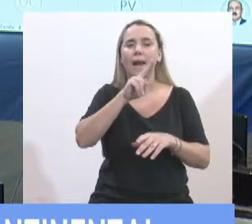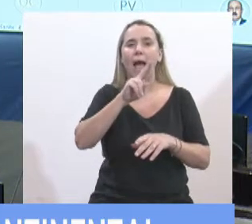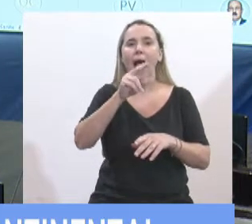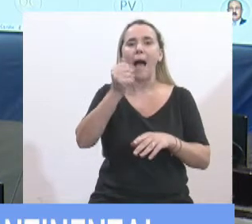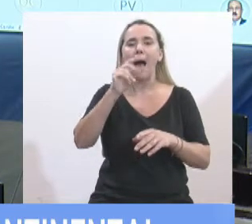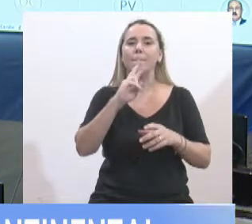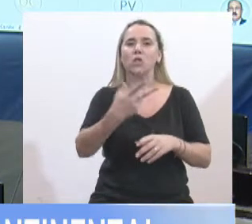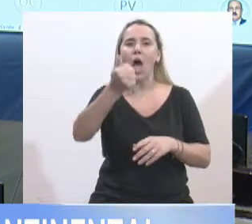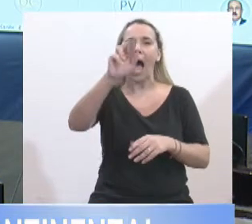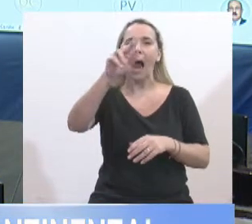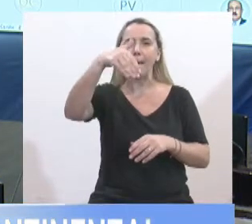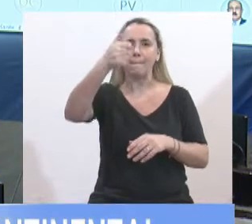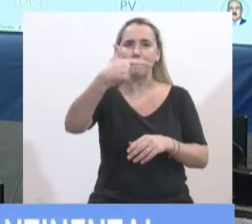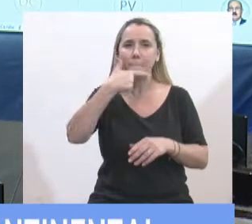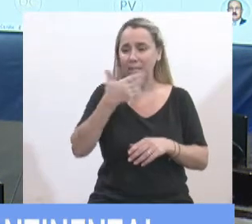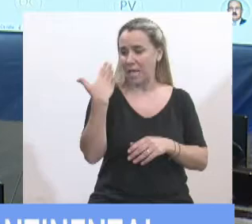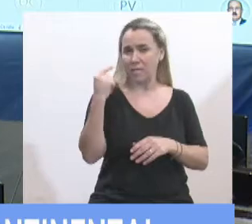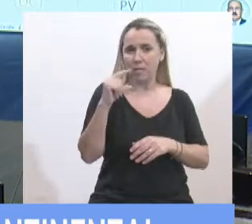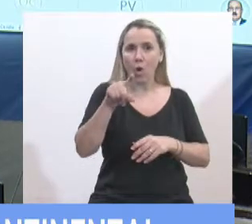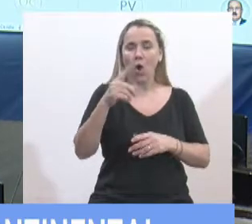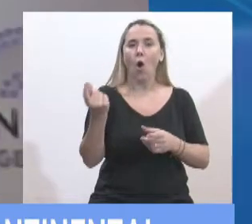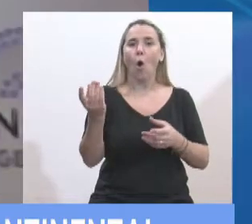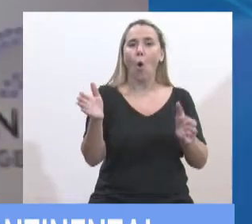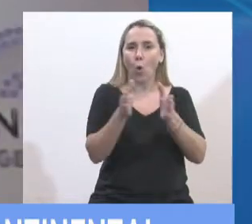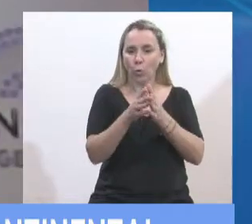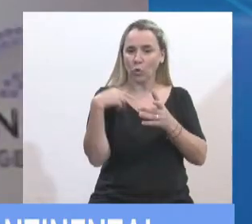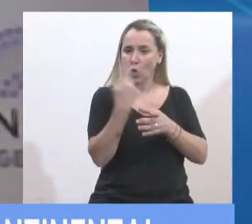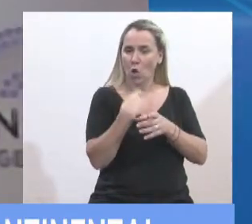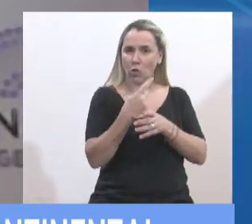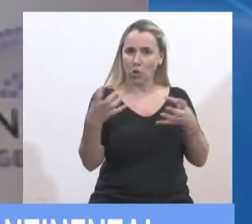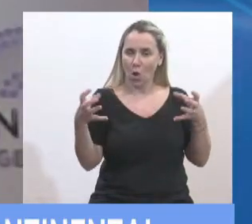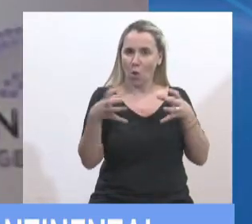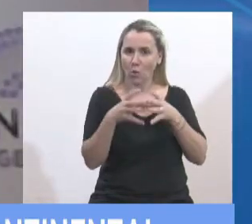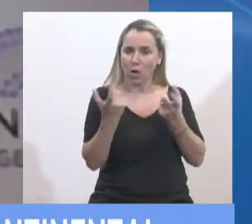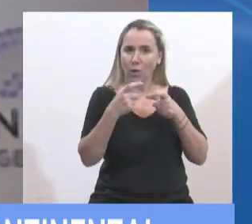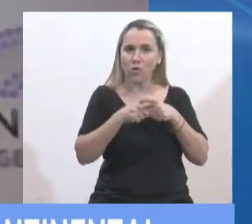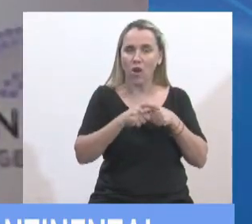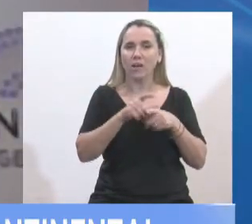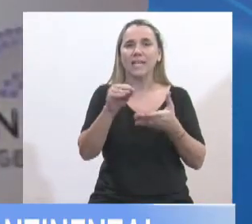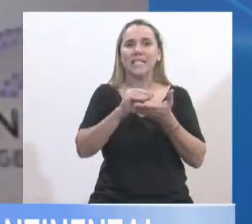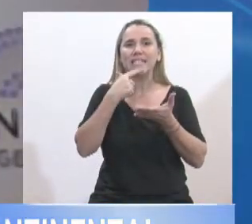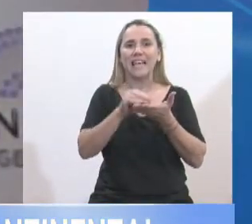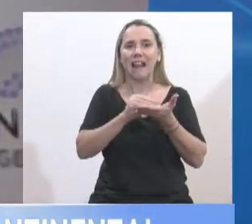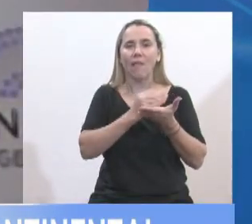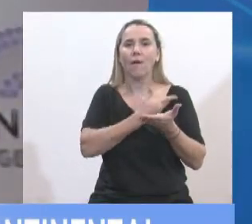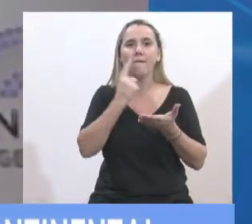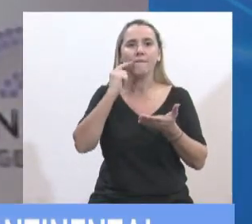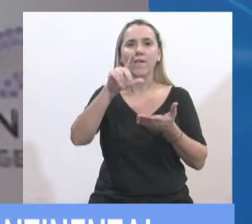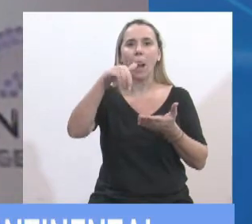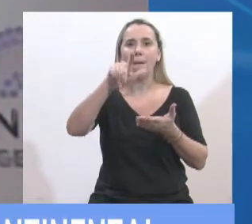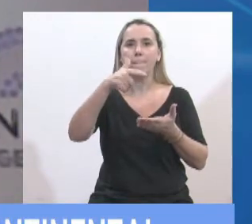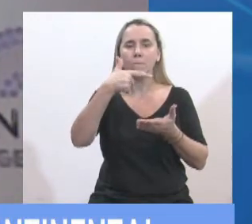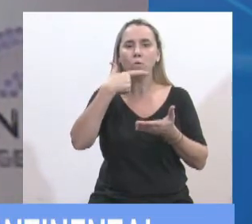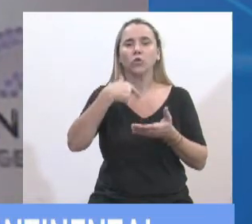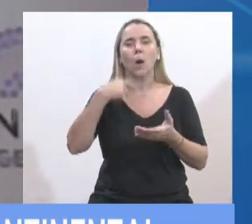Armas, que estuvo hace un tiempito con nosotros y con el senador Filmus. Yo creo que estas conquistas